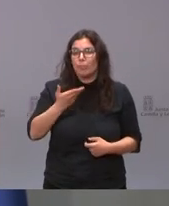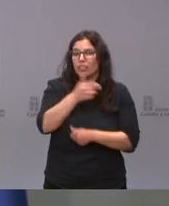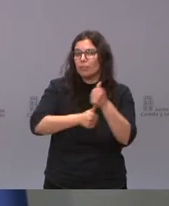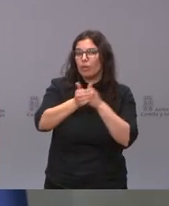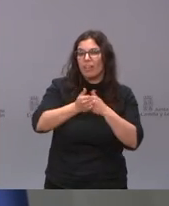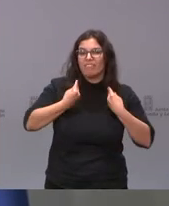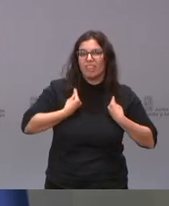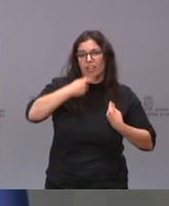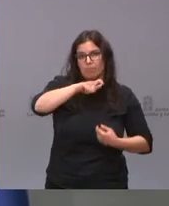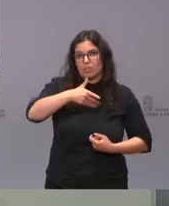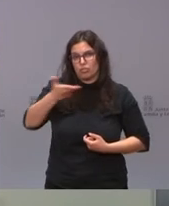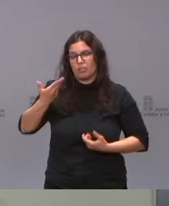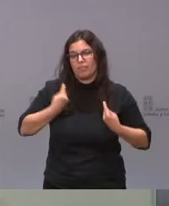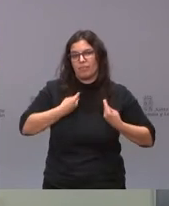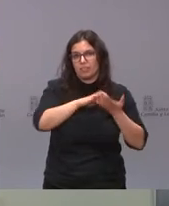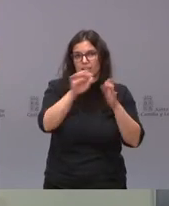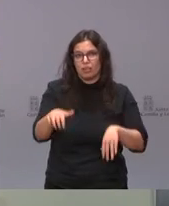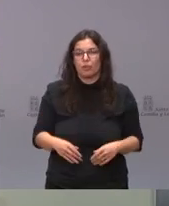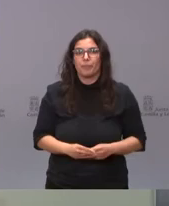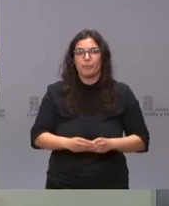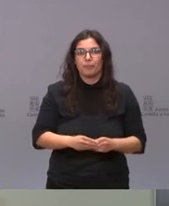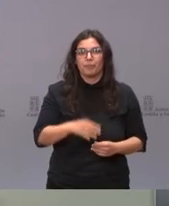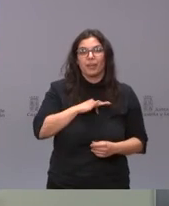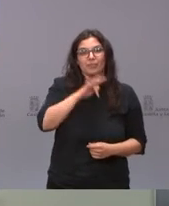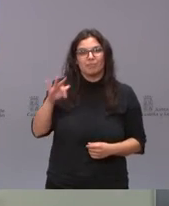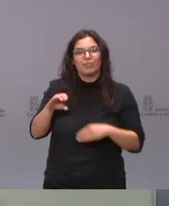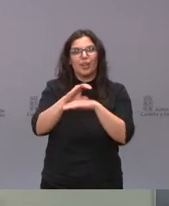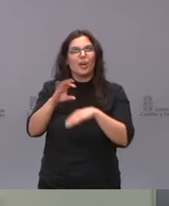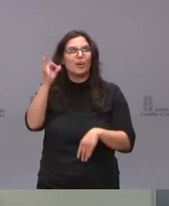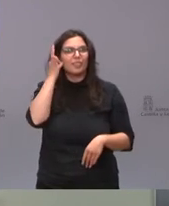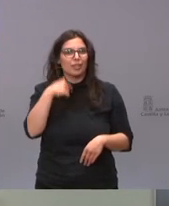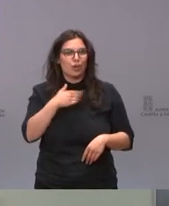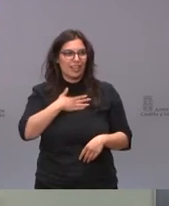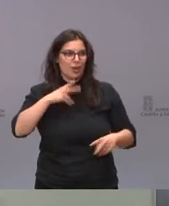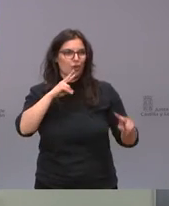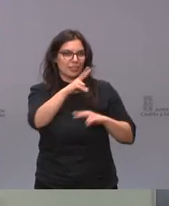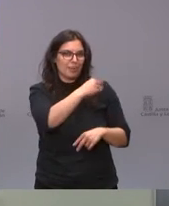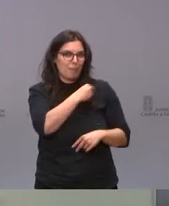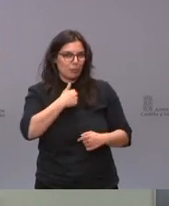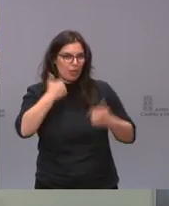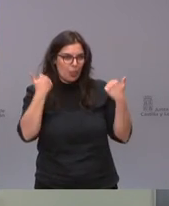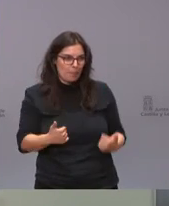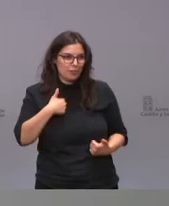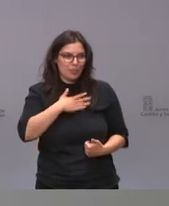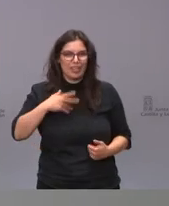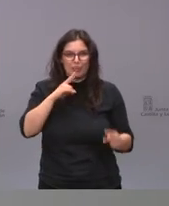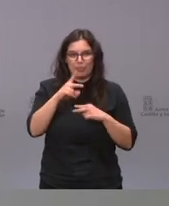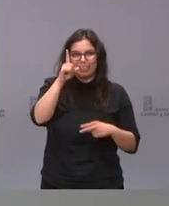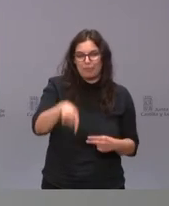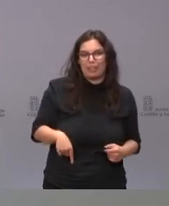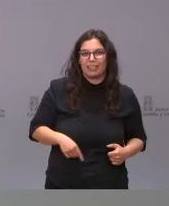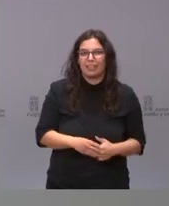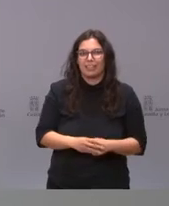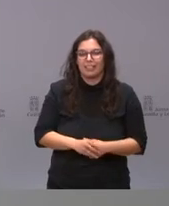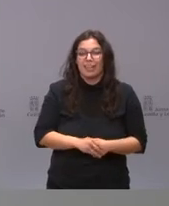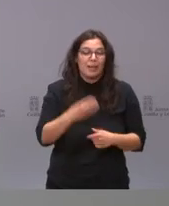ciudadanos de esta comunidad Yo quiero contestar porque la pregunta me la han hecho a mí y por lo tanto lo quiero contestar va a ir exactamente